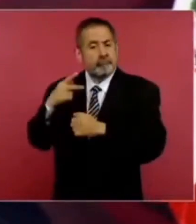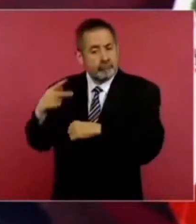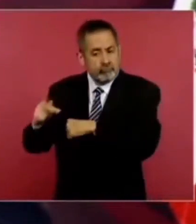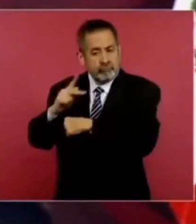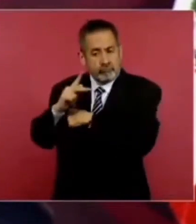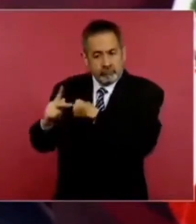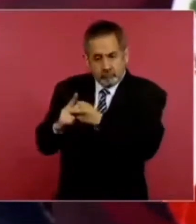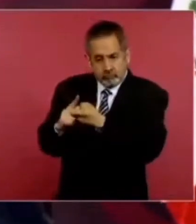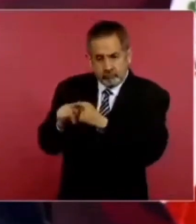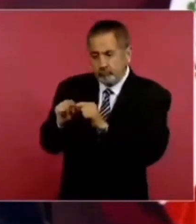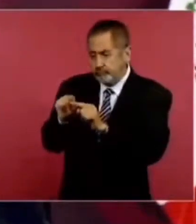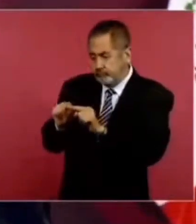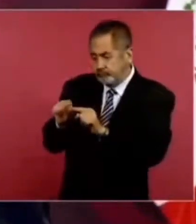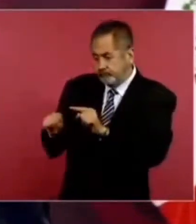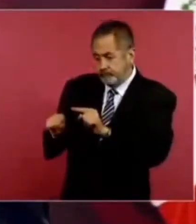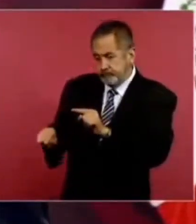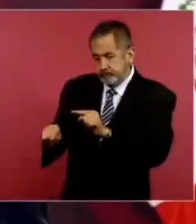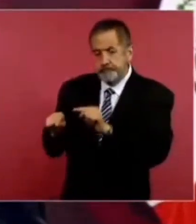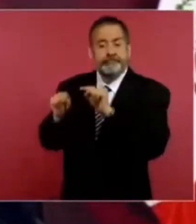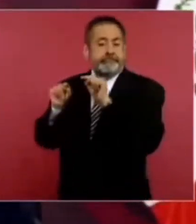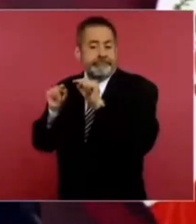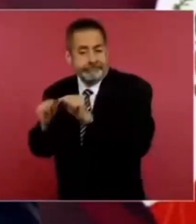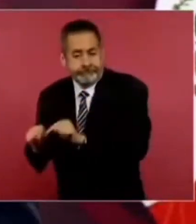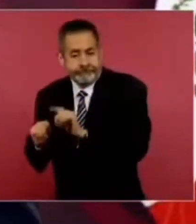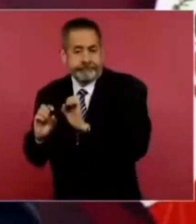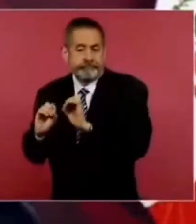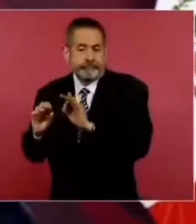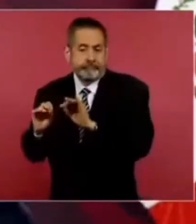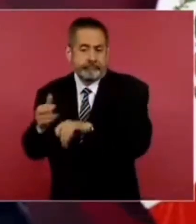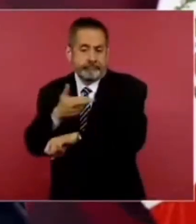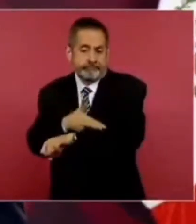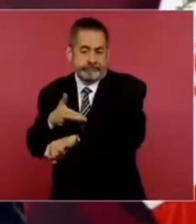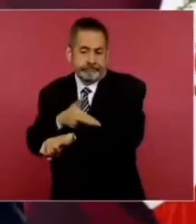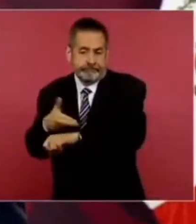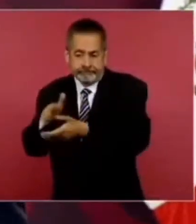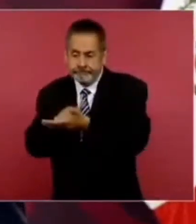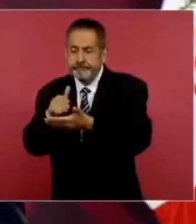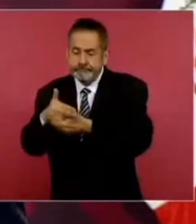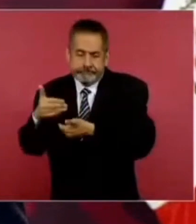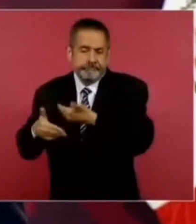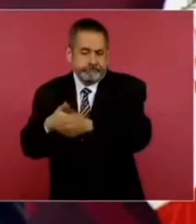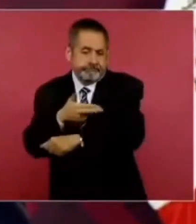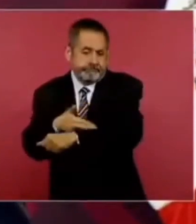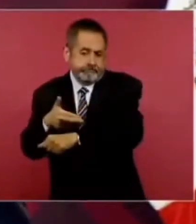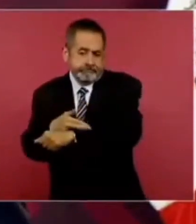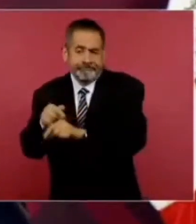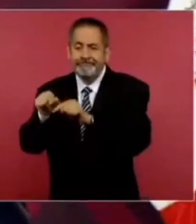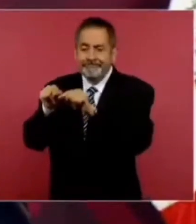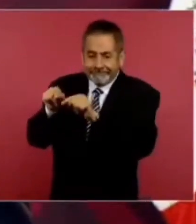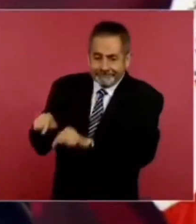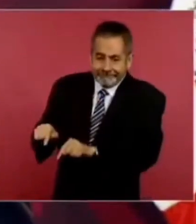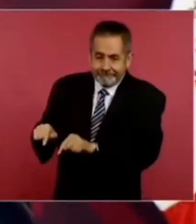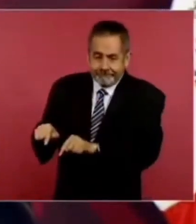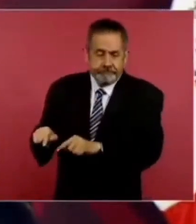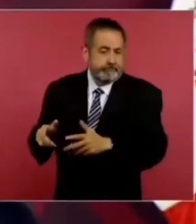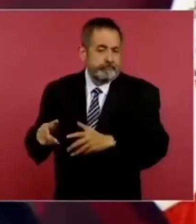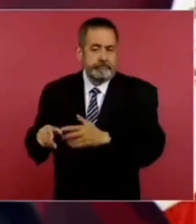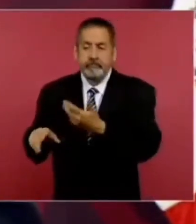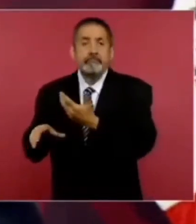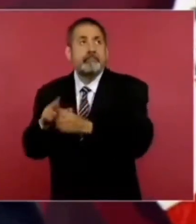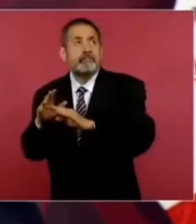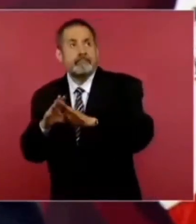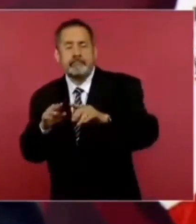de origen de la migración, de donde surge la migración. En el caso